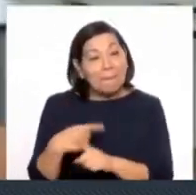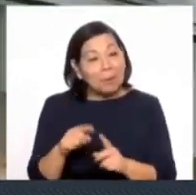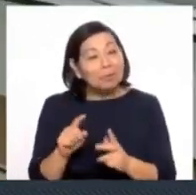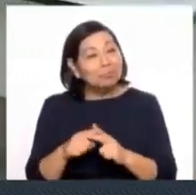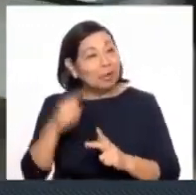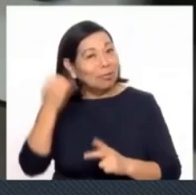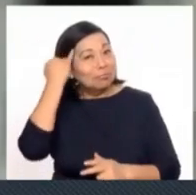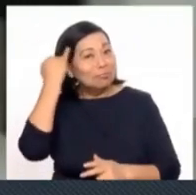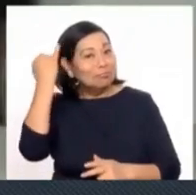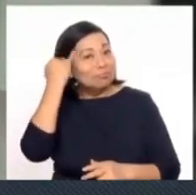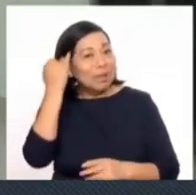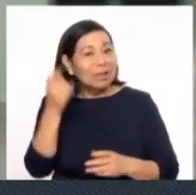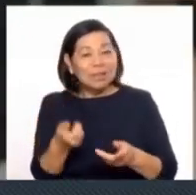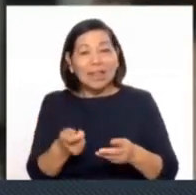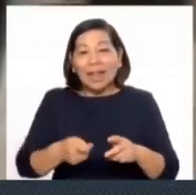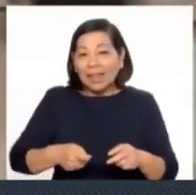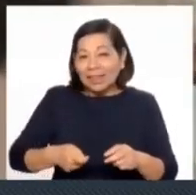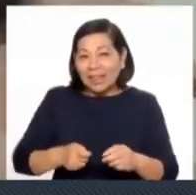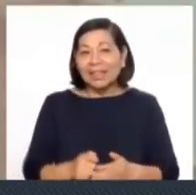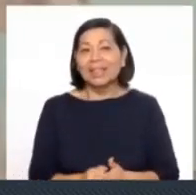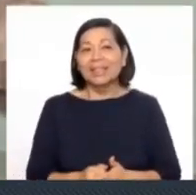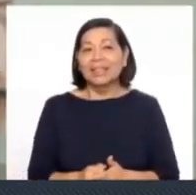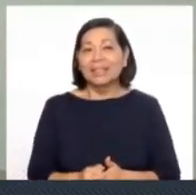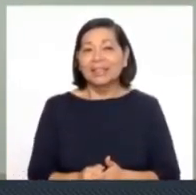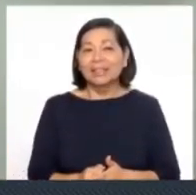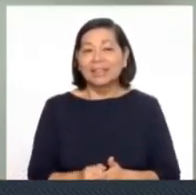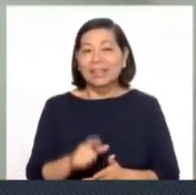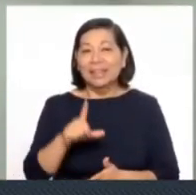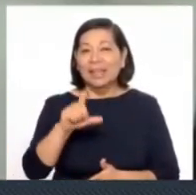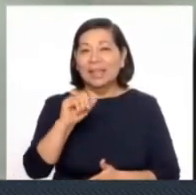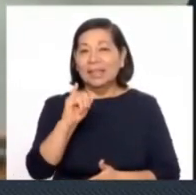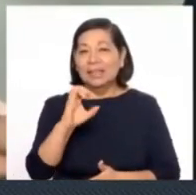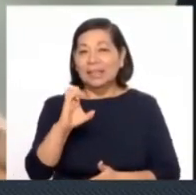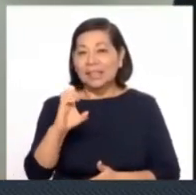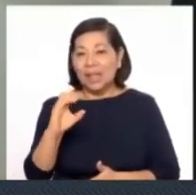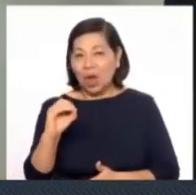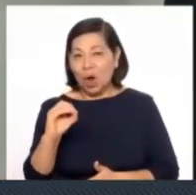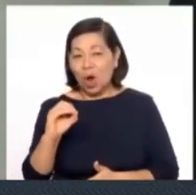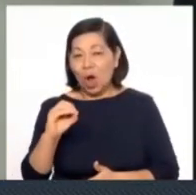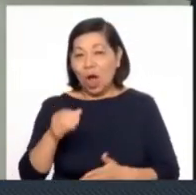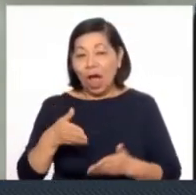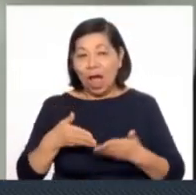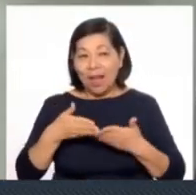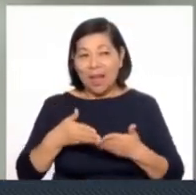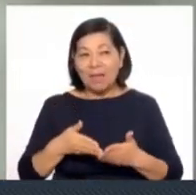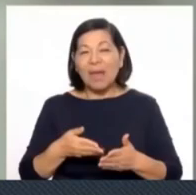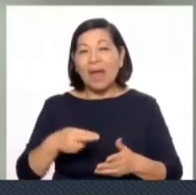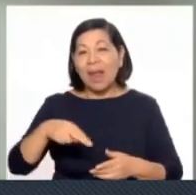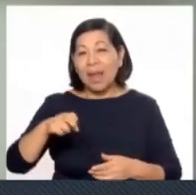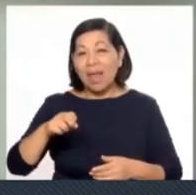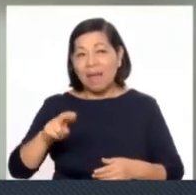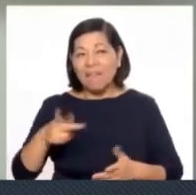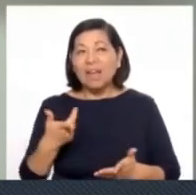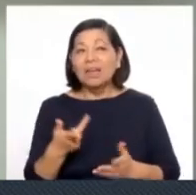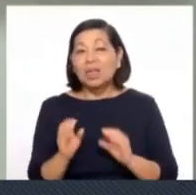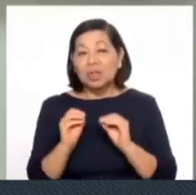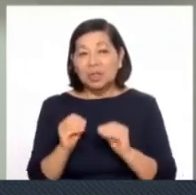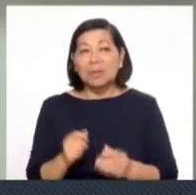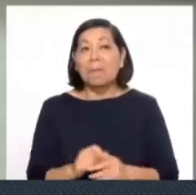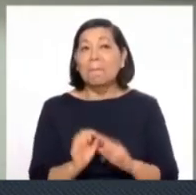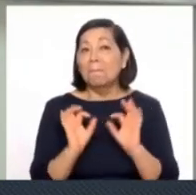iniciativa, este taller respecto al Liceo Naval que brinda a todos sus estudiantes. Y